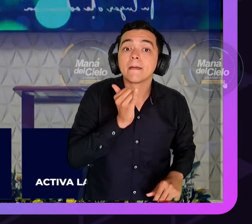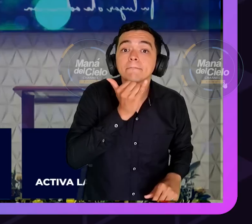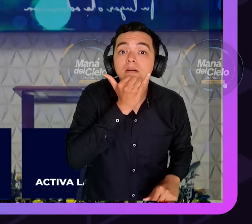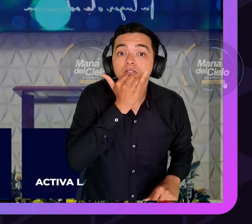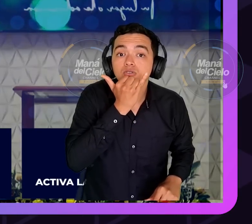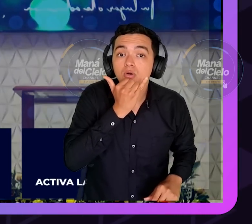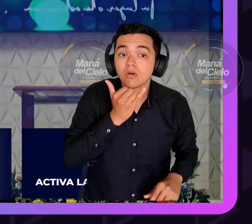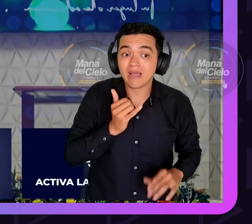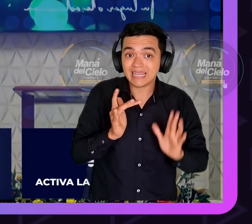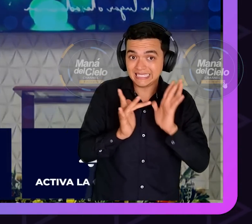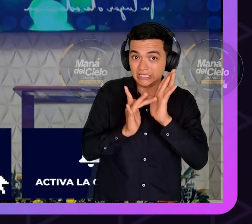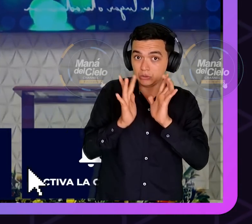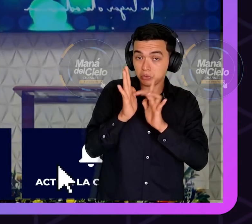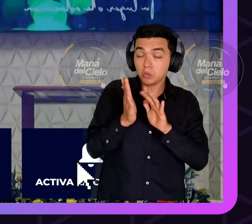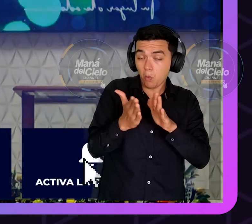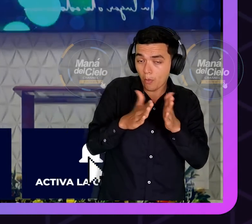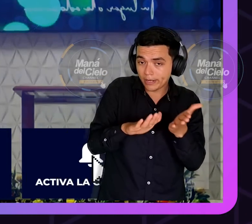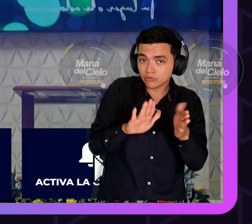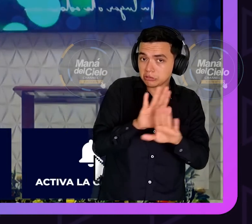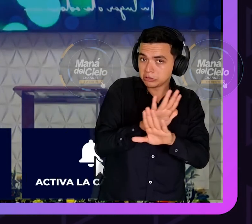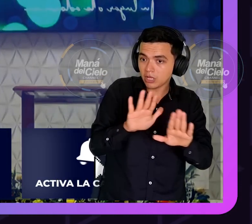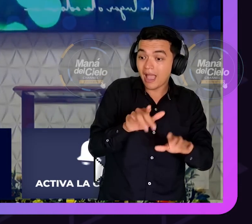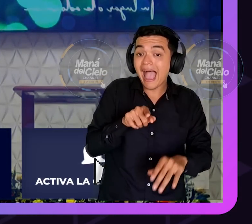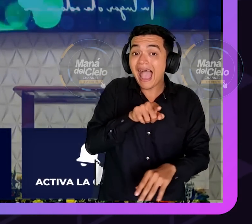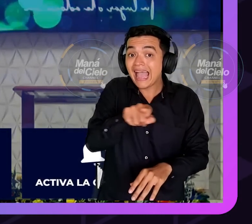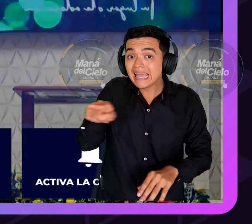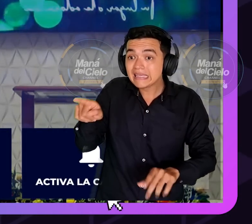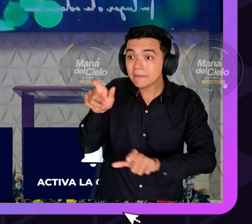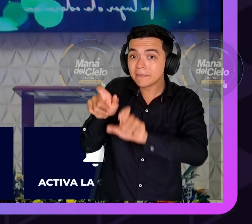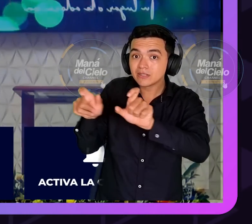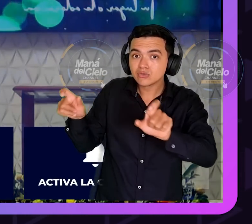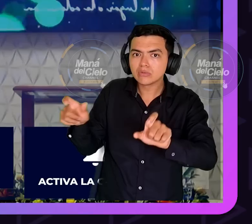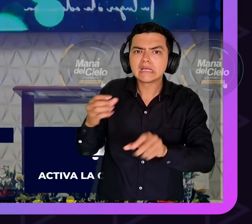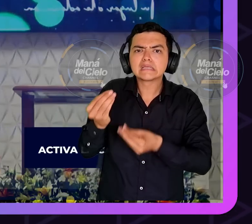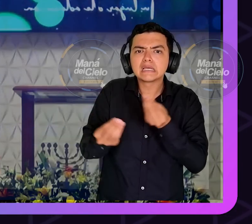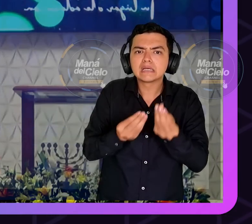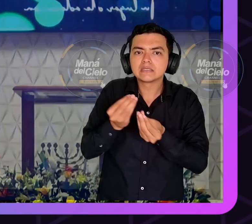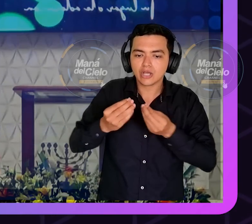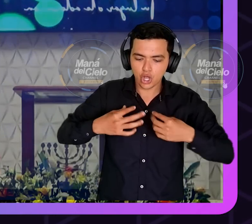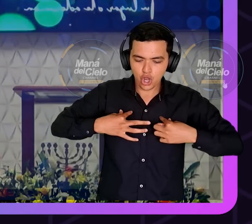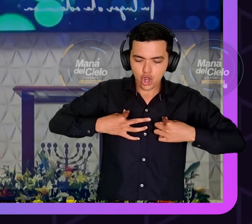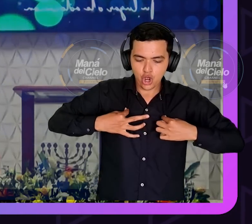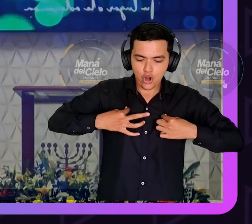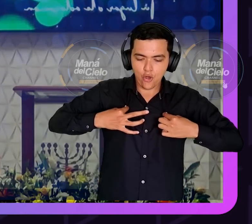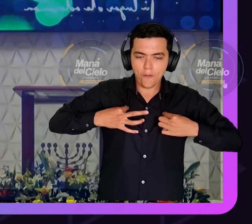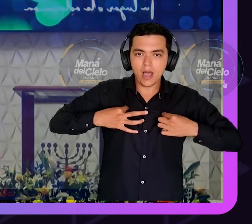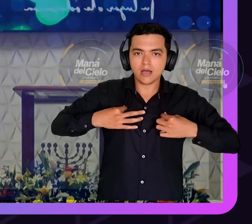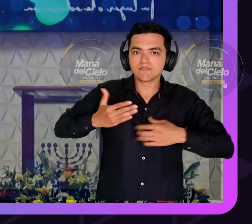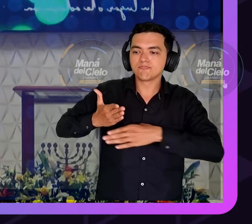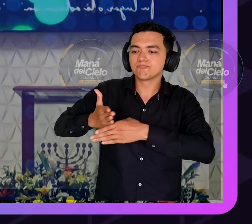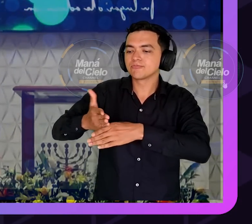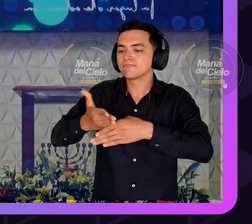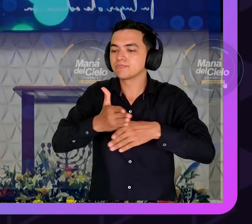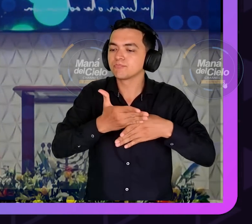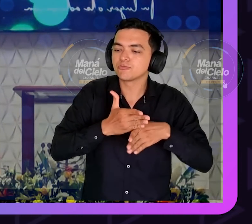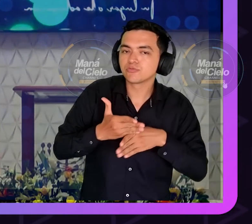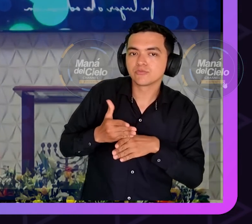pero el manto era muy bonito y muy fino cortalo o mejor juguémoslo aquí a la suerte